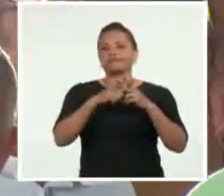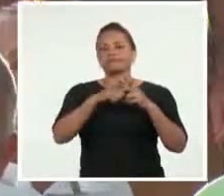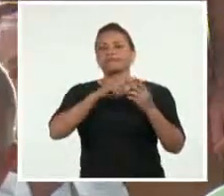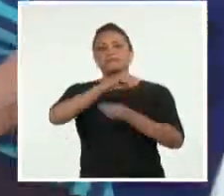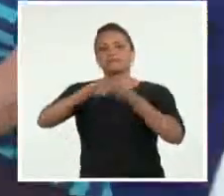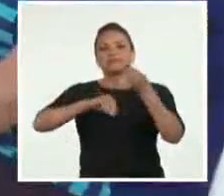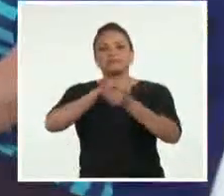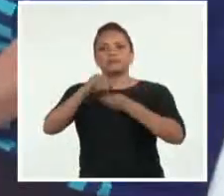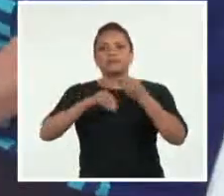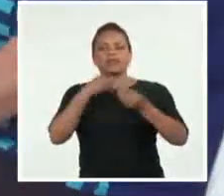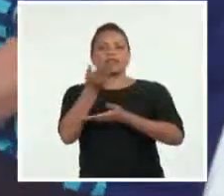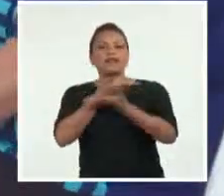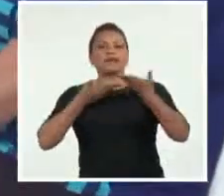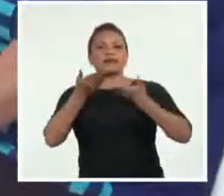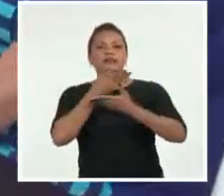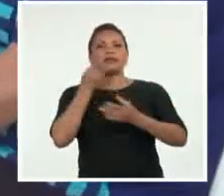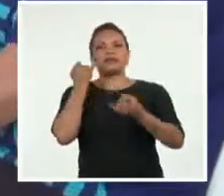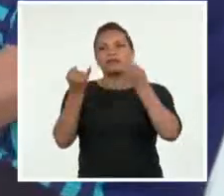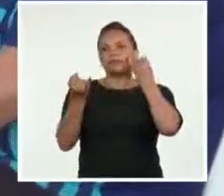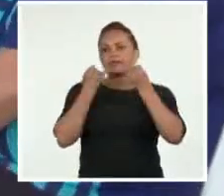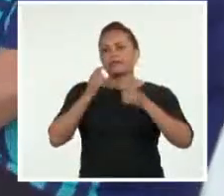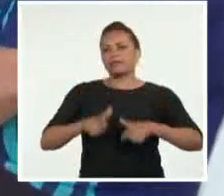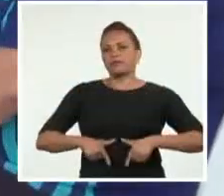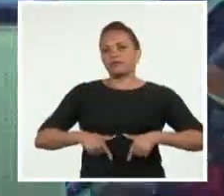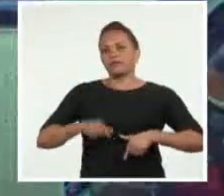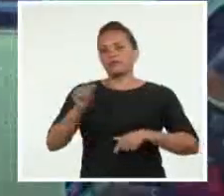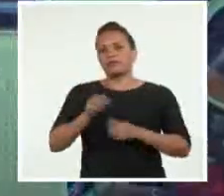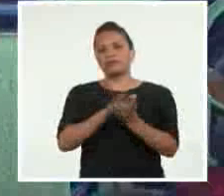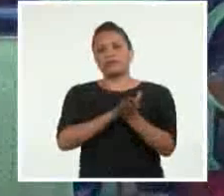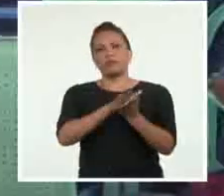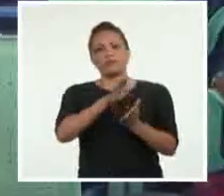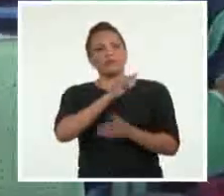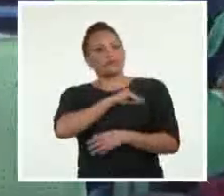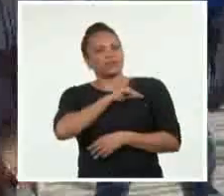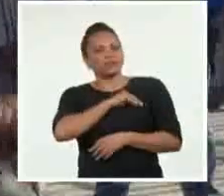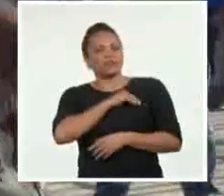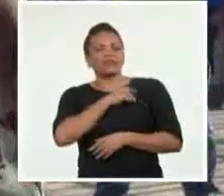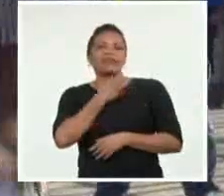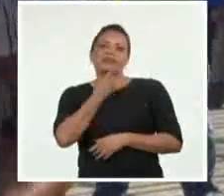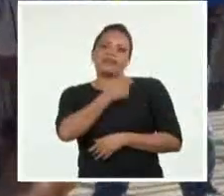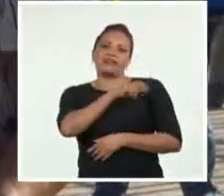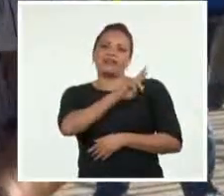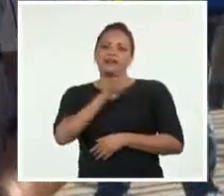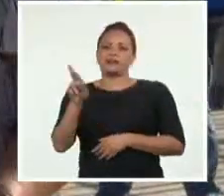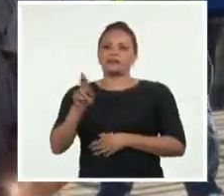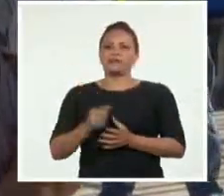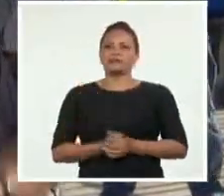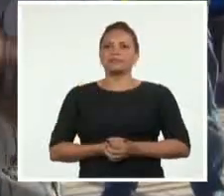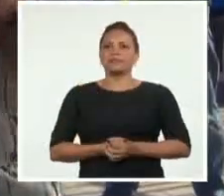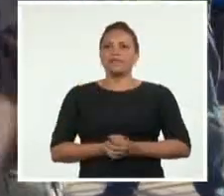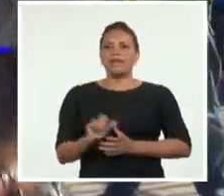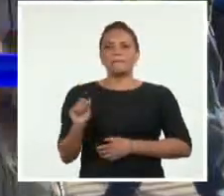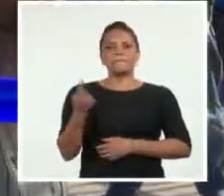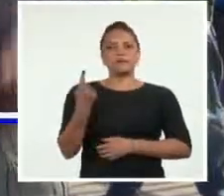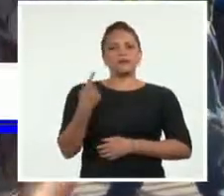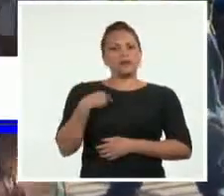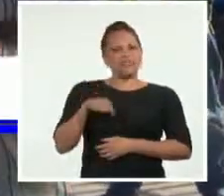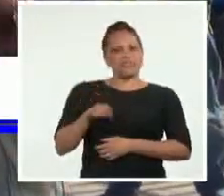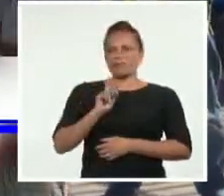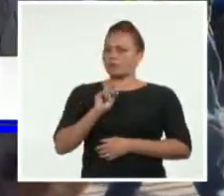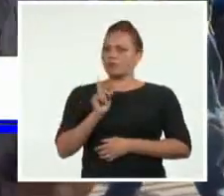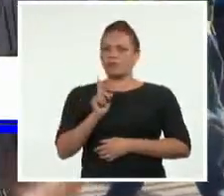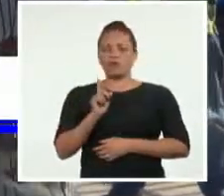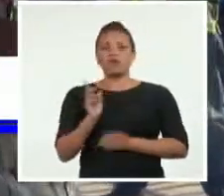en torno a temas como su identificación con los candidatos y el compromiso que sienten con la revolución. Que no es la primera vez, porque no hay